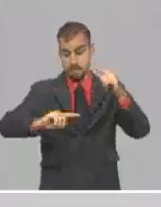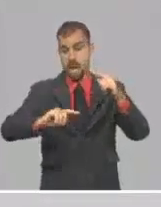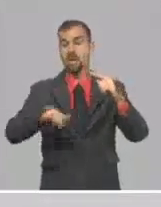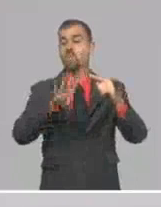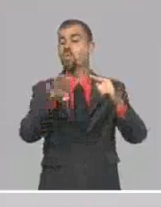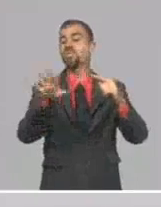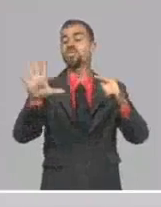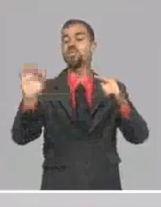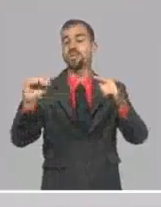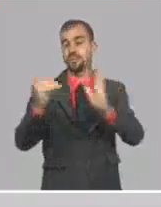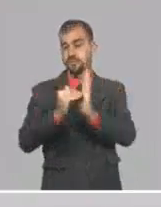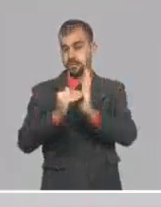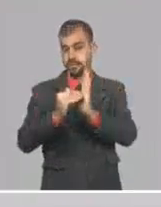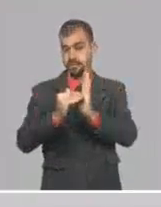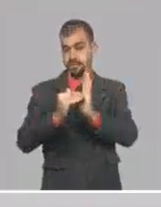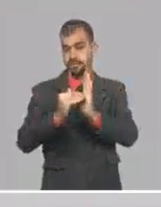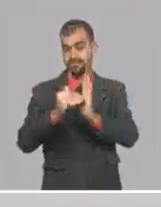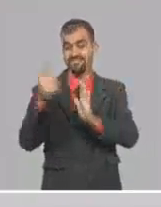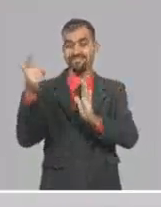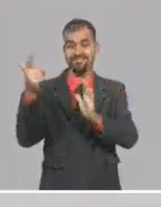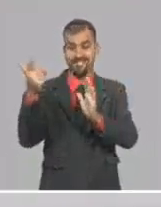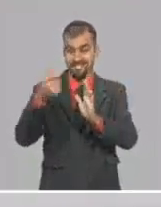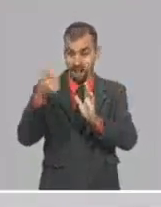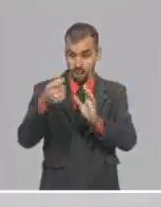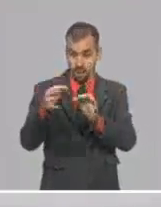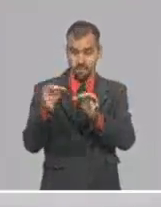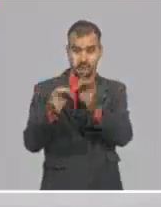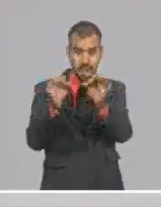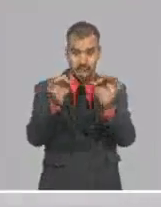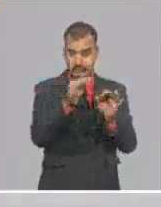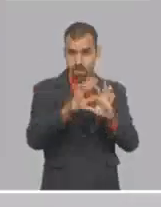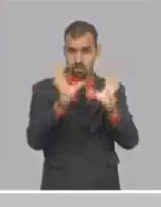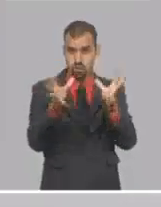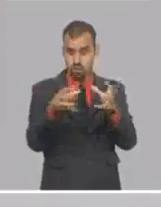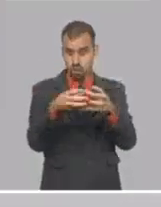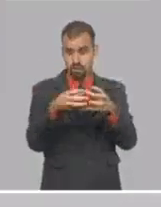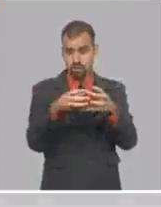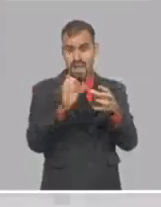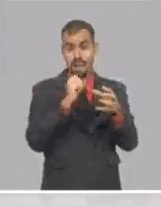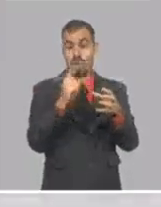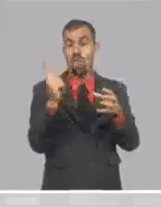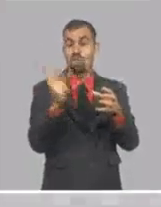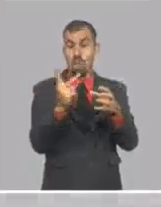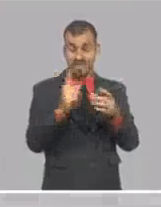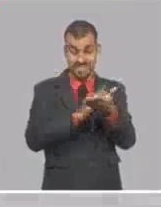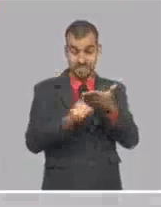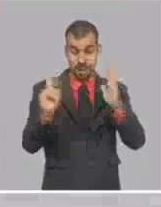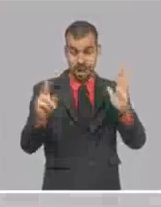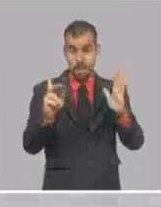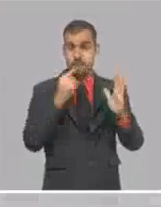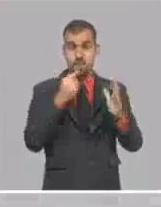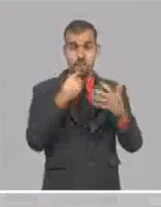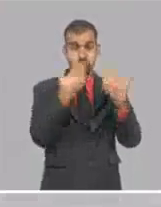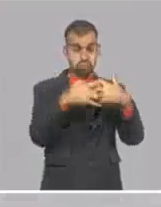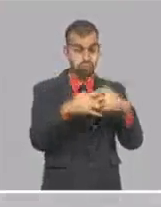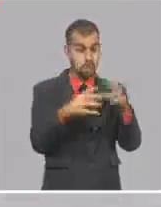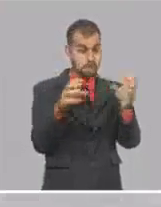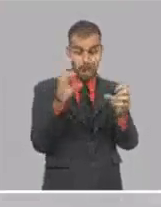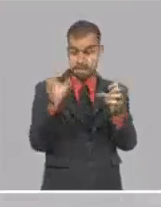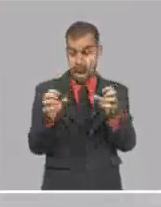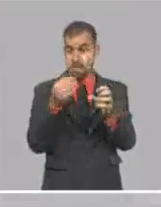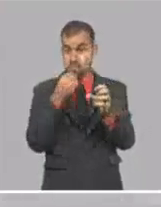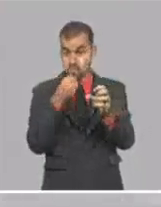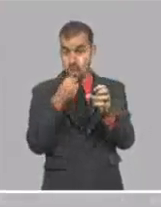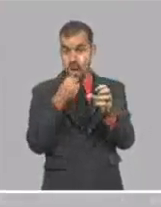mil dosis por lote. Si logramos que salgan dos lotes semanales, estamos hablando de casi un millón de dosis semanales.